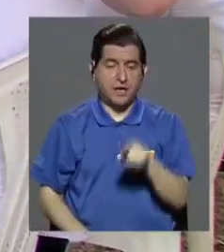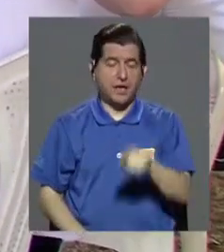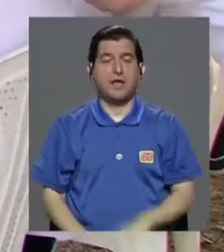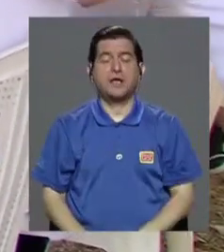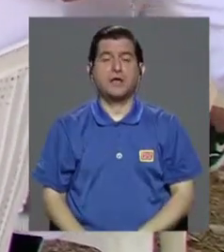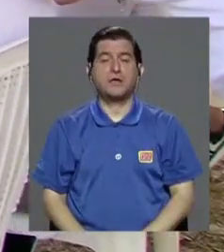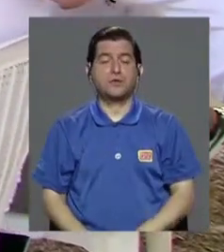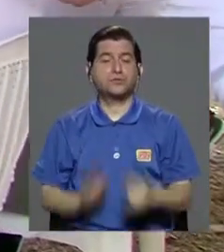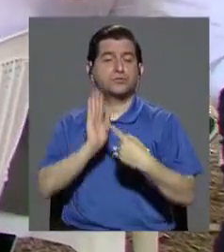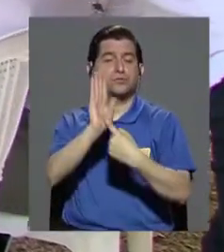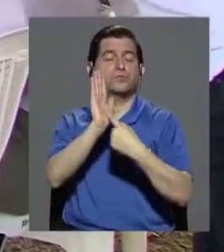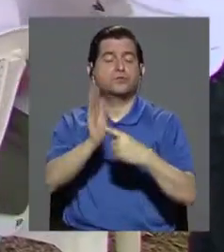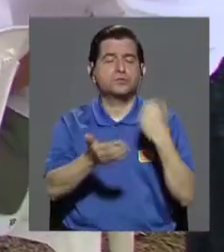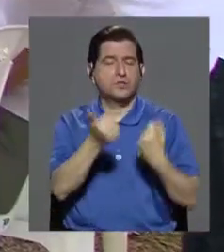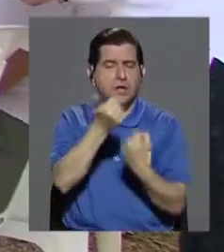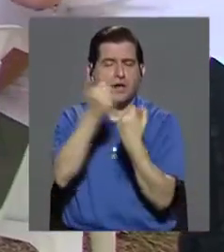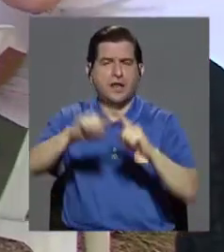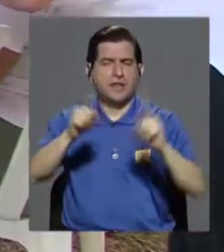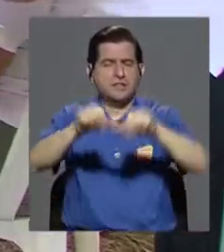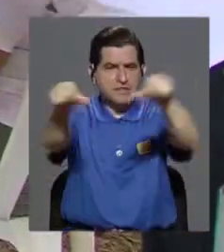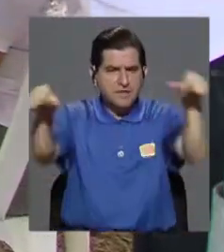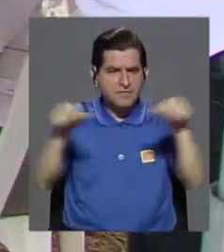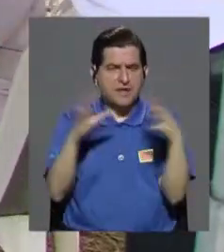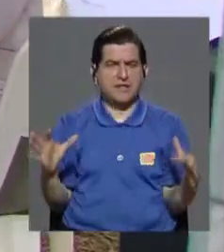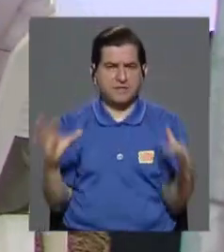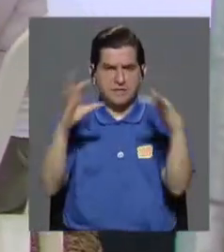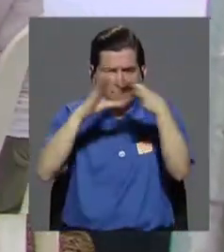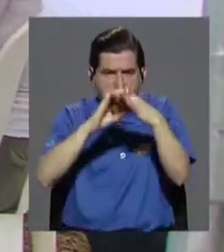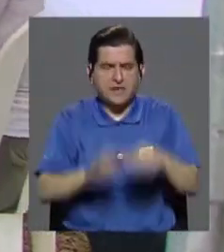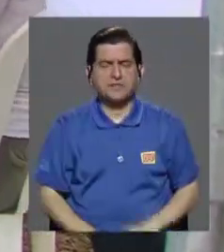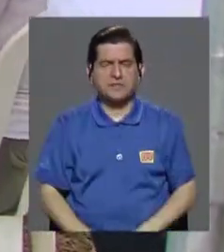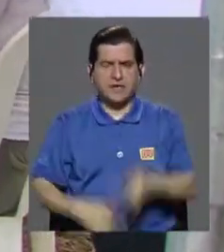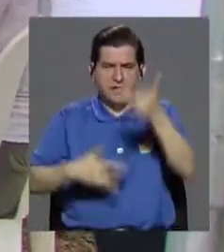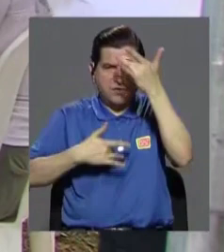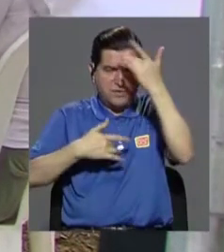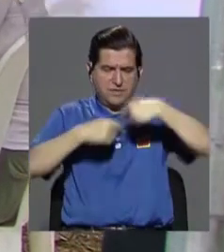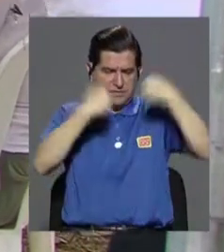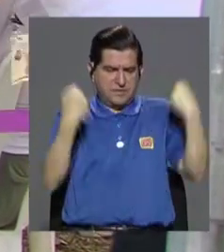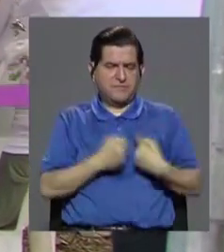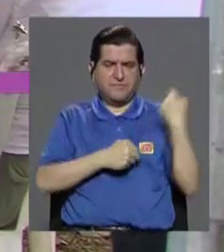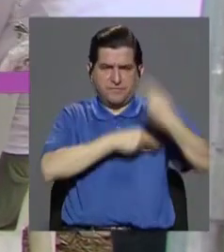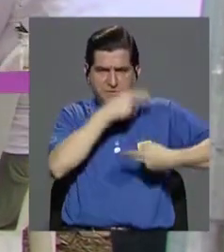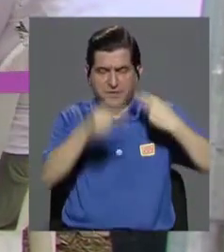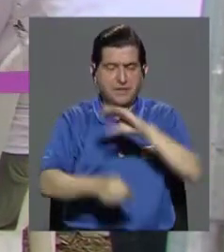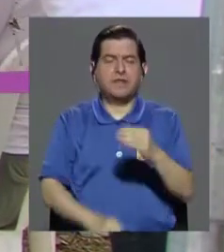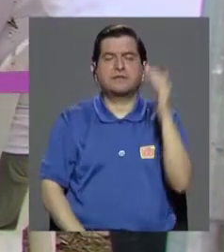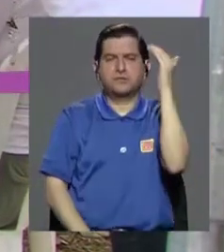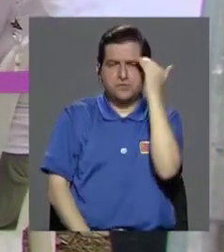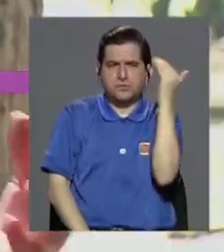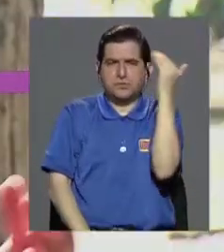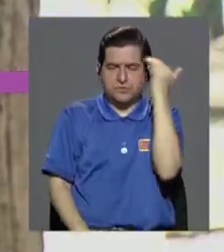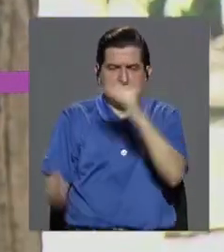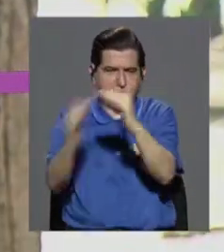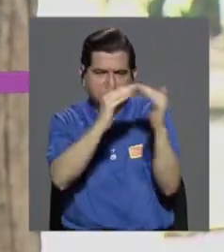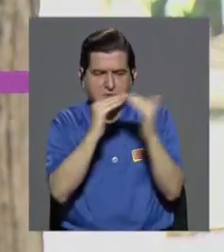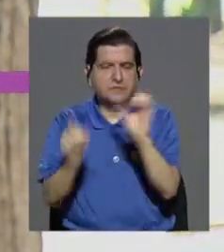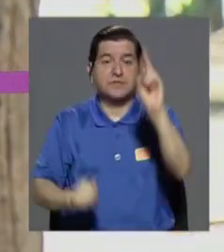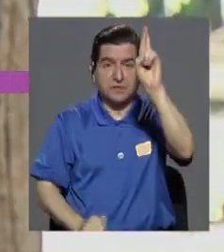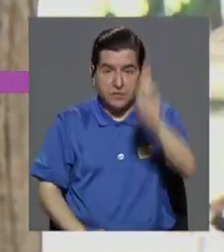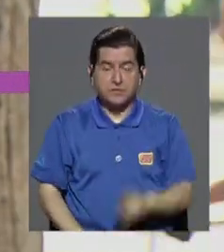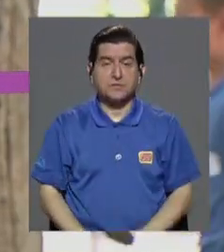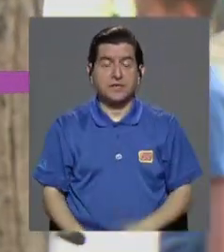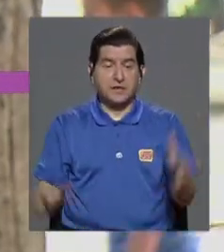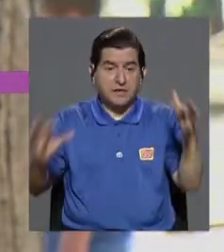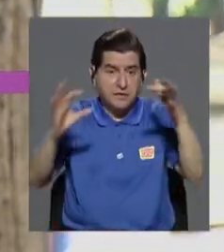organizaciones que se presentaron para exponer su apoyo en diferentes áreas relacionadas con las cardiopatías congénitas y para concientizar a la población